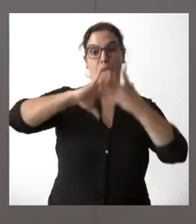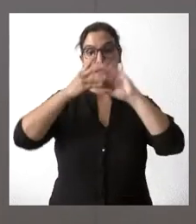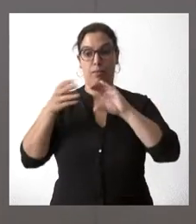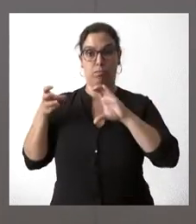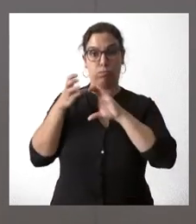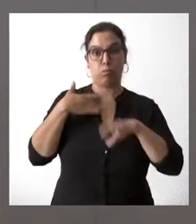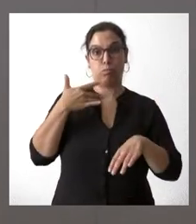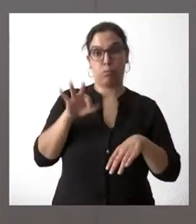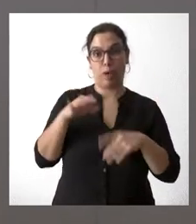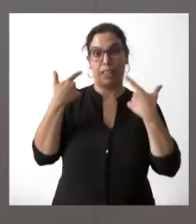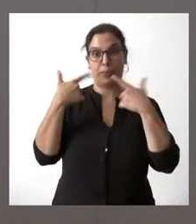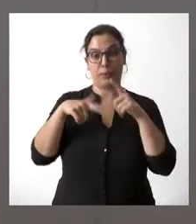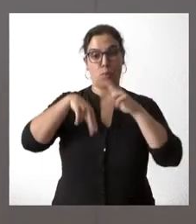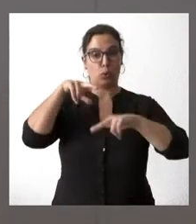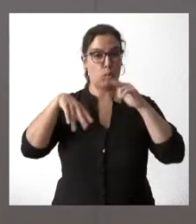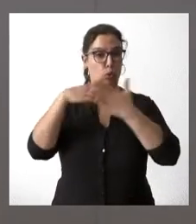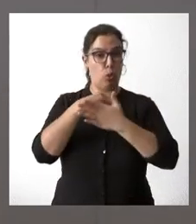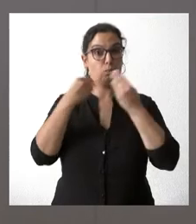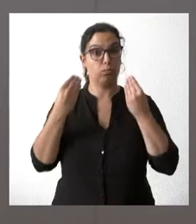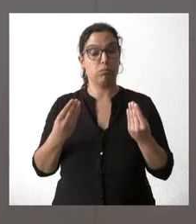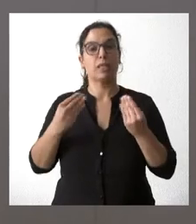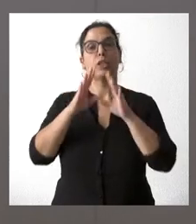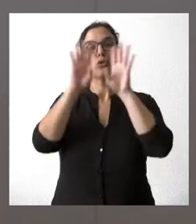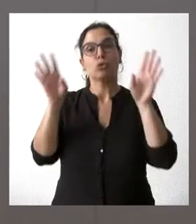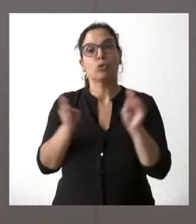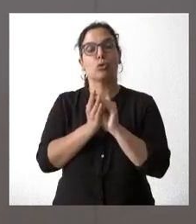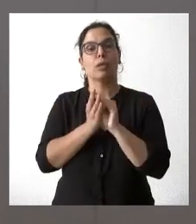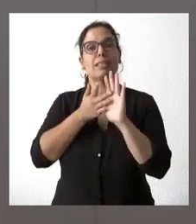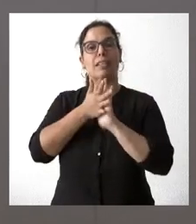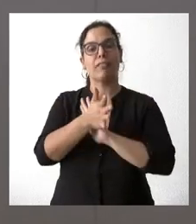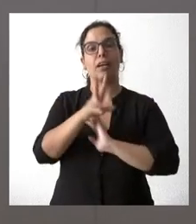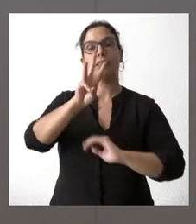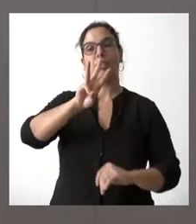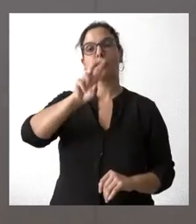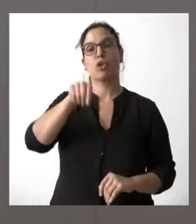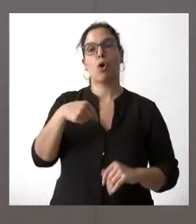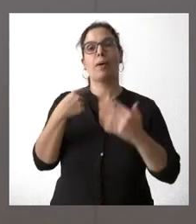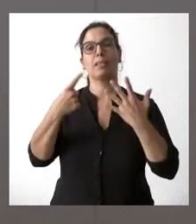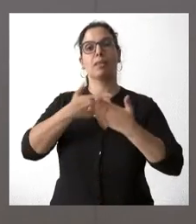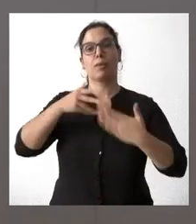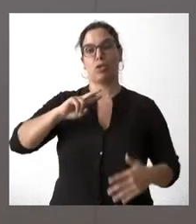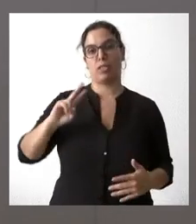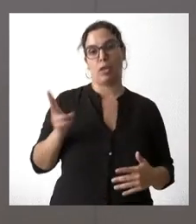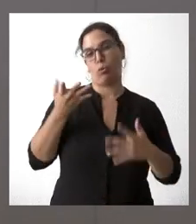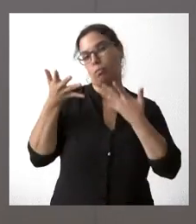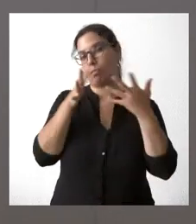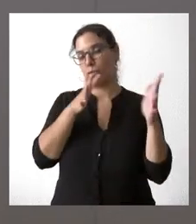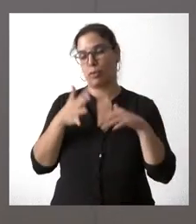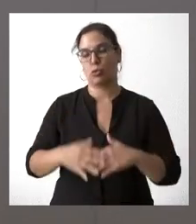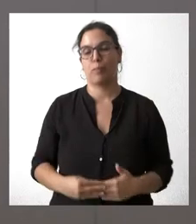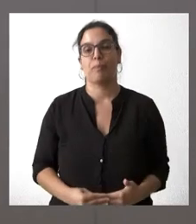unidad de radioterapia y la construcción de los búnkeres correspondientes, estamos hablando de 3,6 millones de euros aproximadamente. En el caso